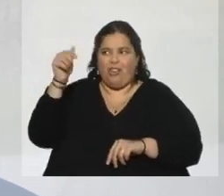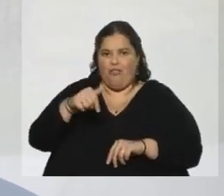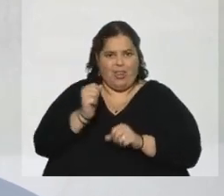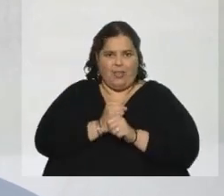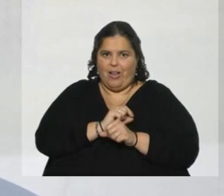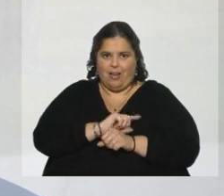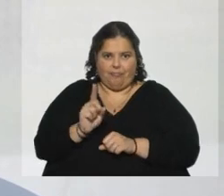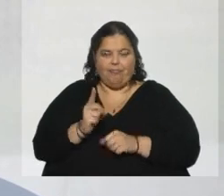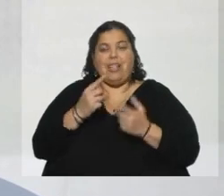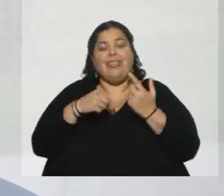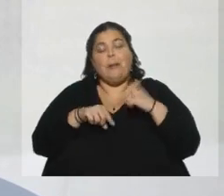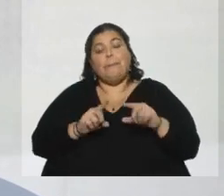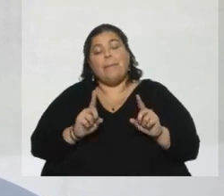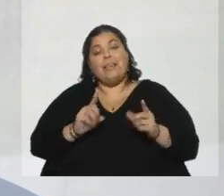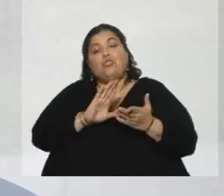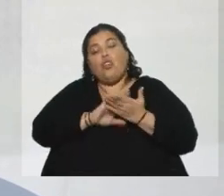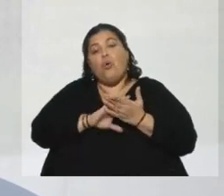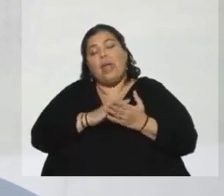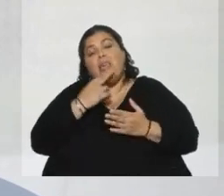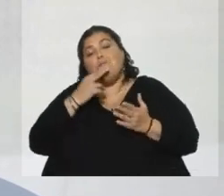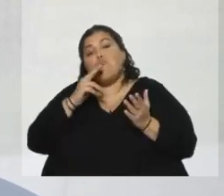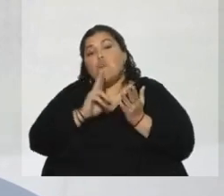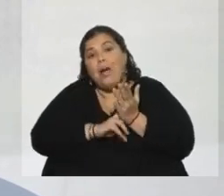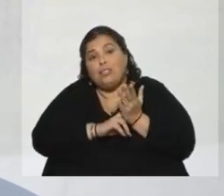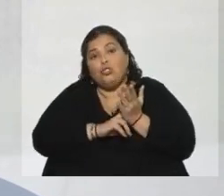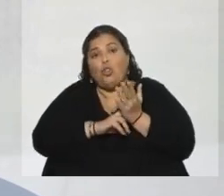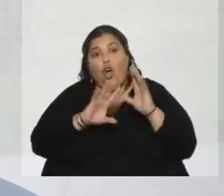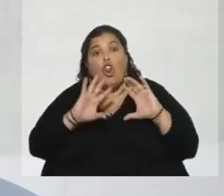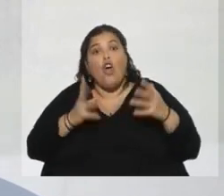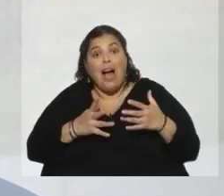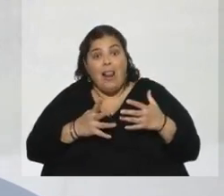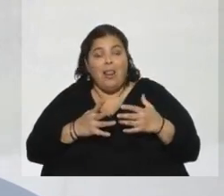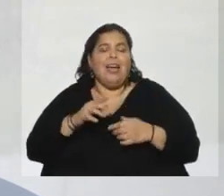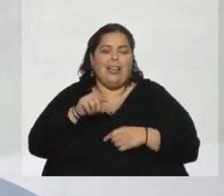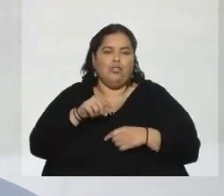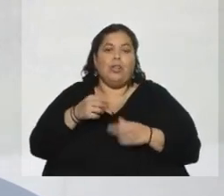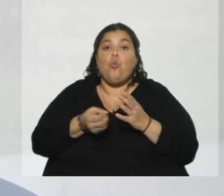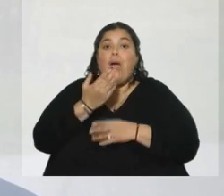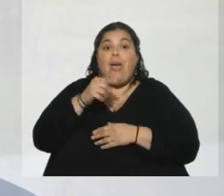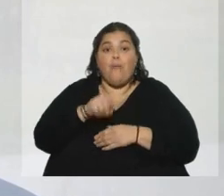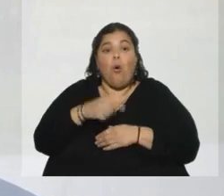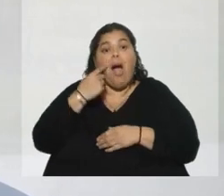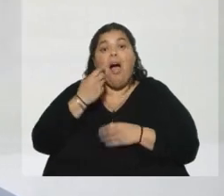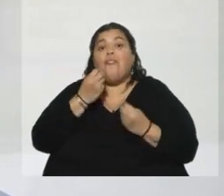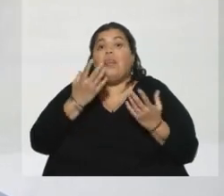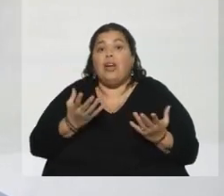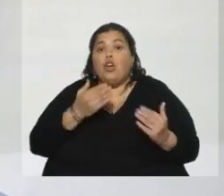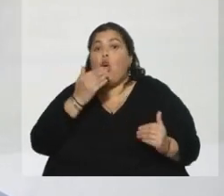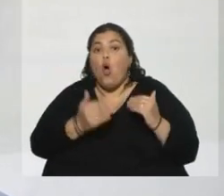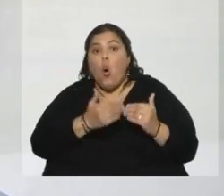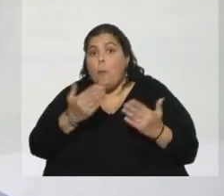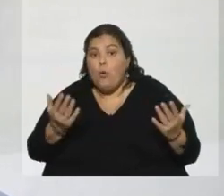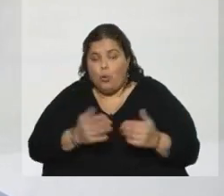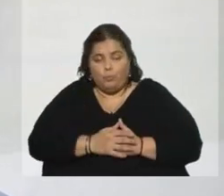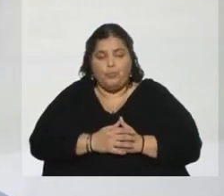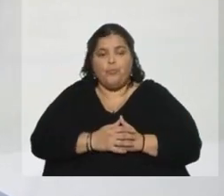Y respecto al impuesto global, bueno, es una nueva realidad. Estamos muy atentos a ver cómo evoluciona.